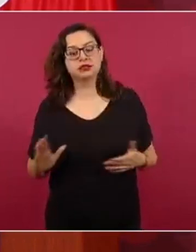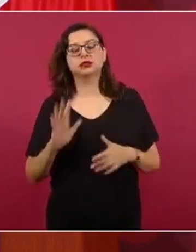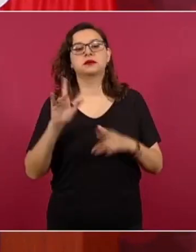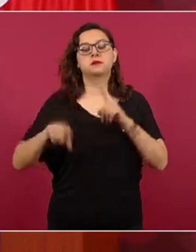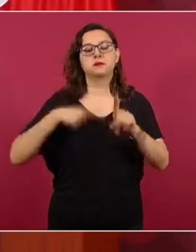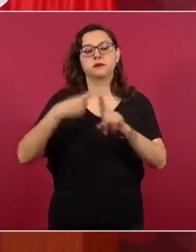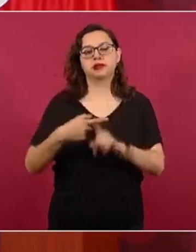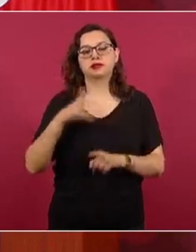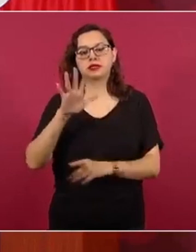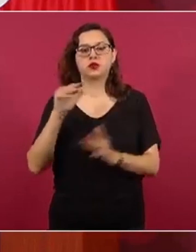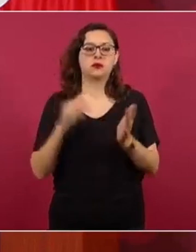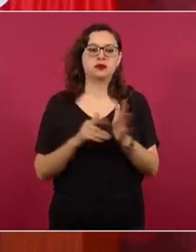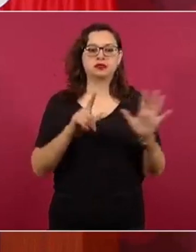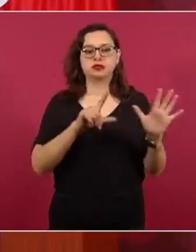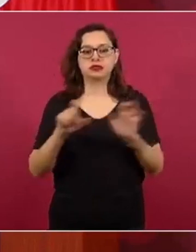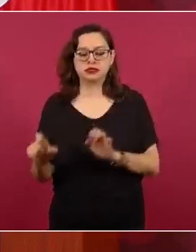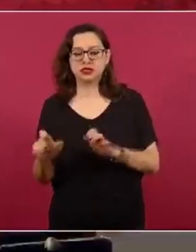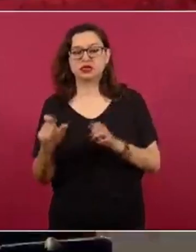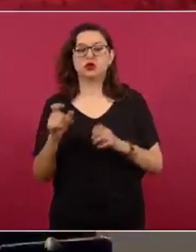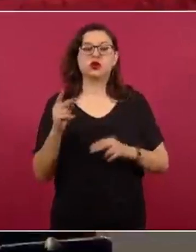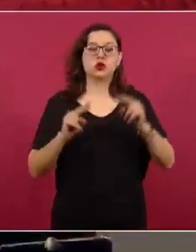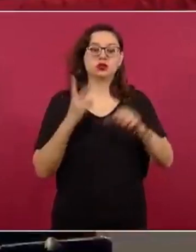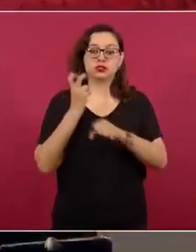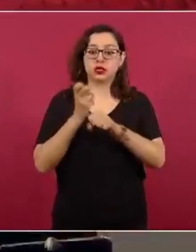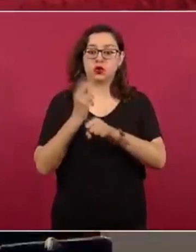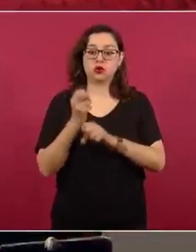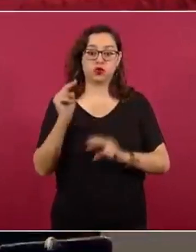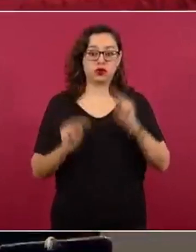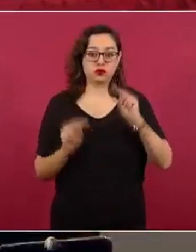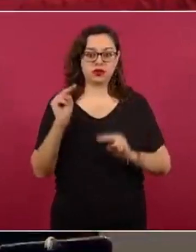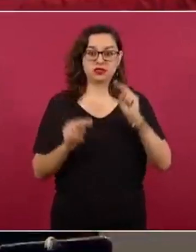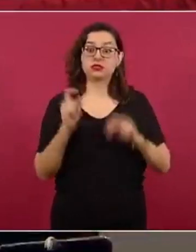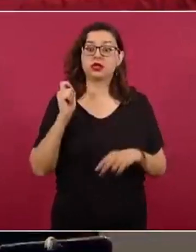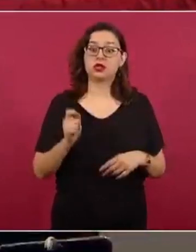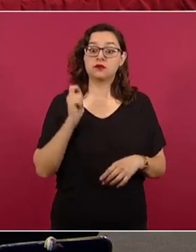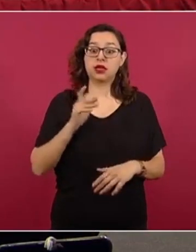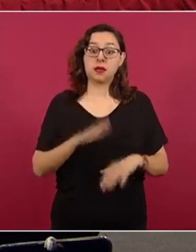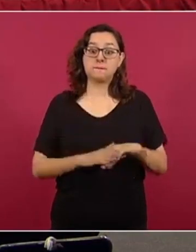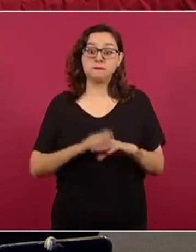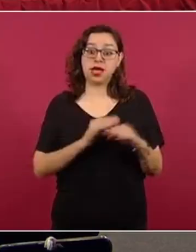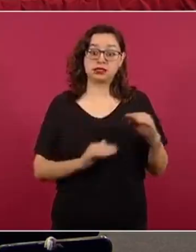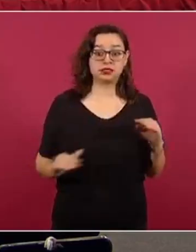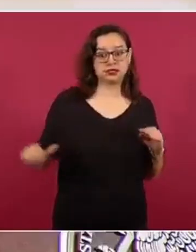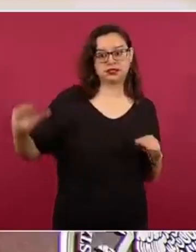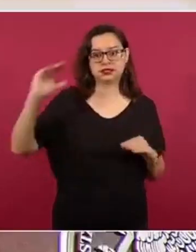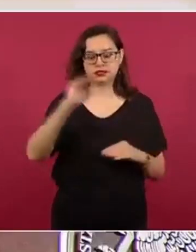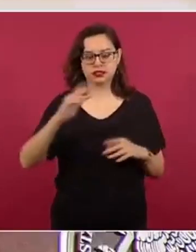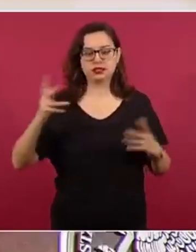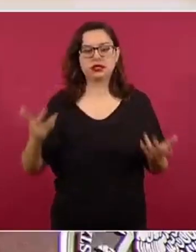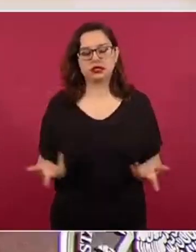705 equipos en el segundo nivel. Y aquí ya son equipos más grandes, que van desde los ultrasonógrafos, unidades